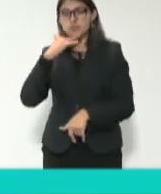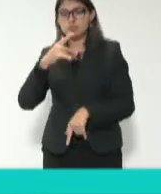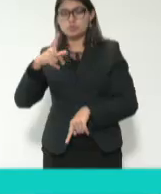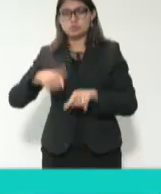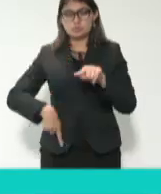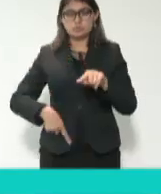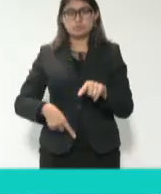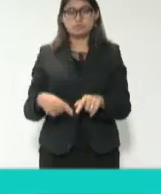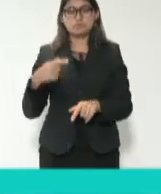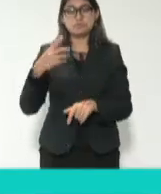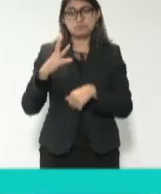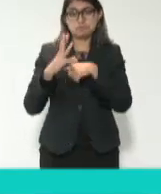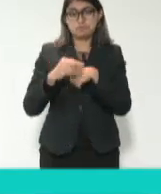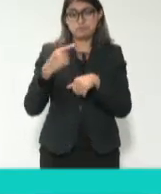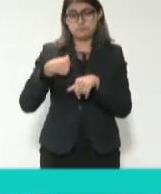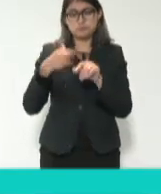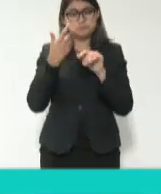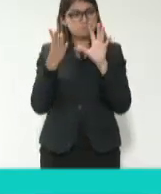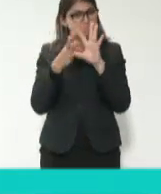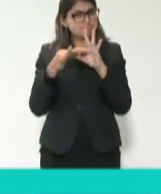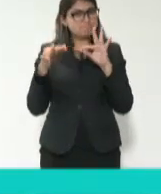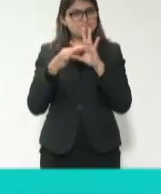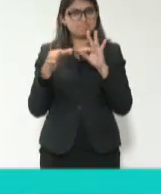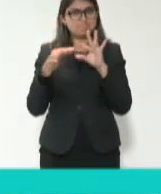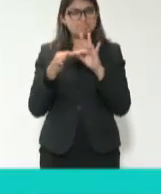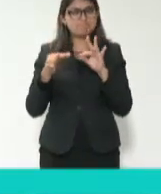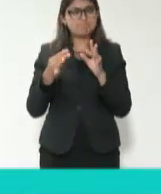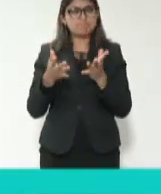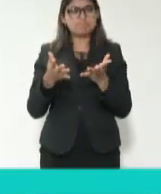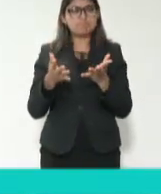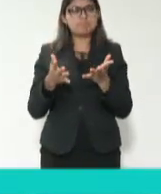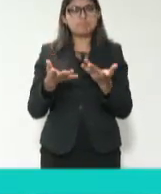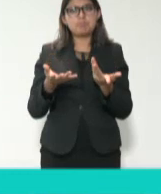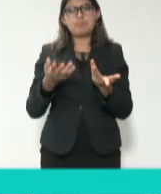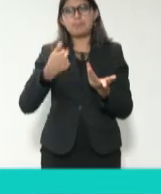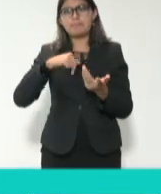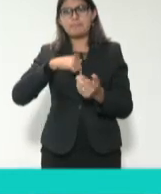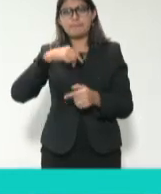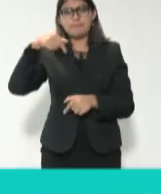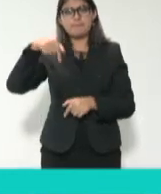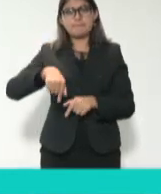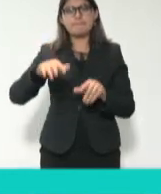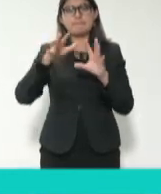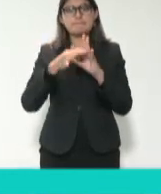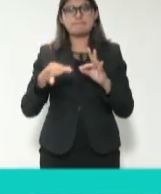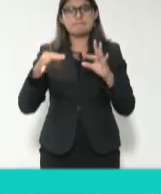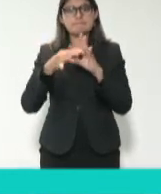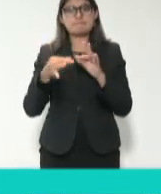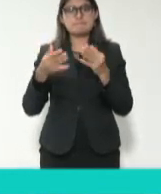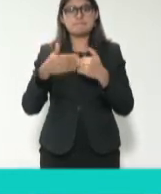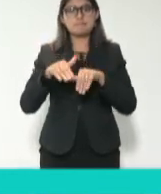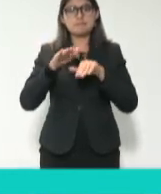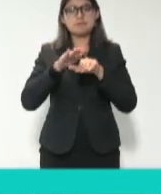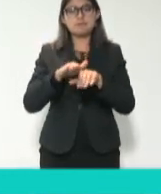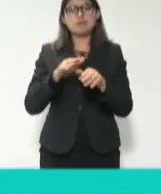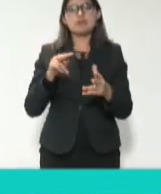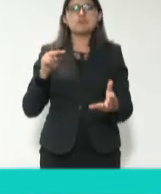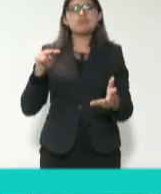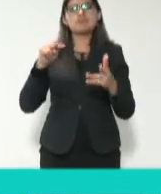comentarles, primeramente, que aquí hemos hablado de transparencia,